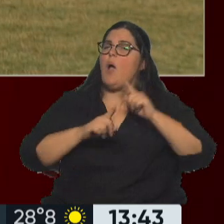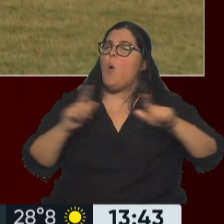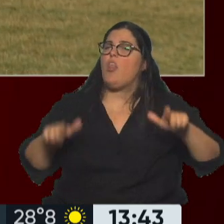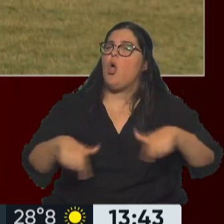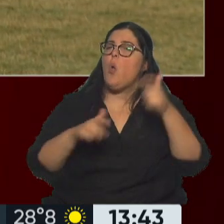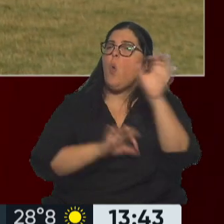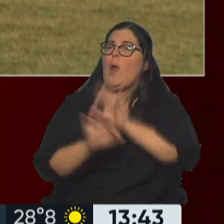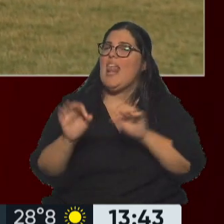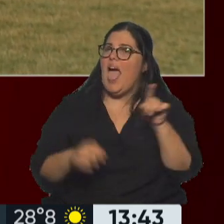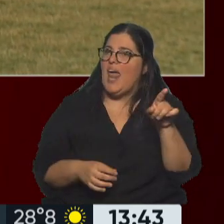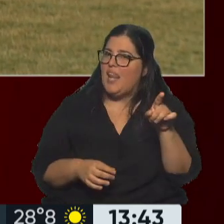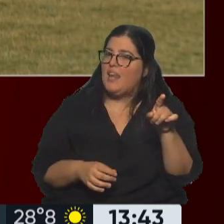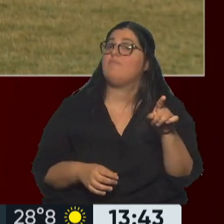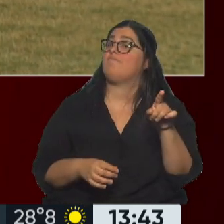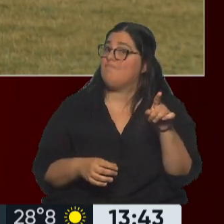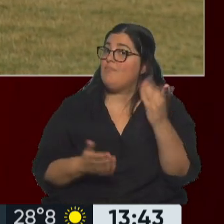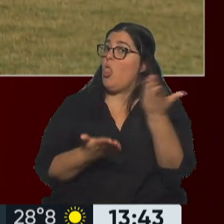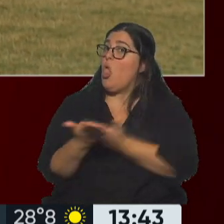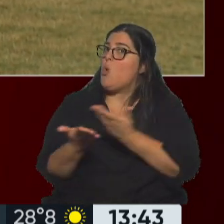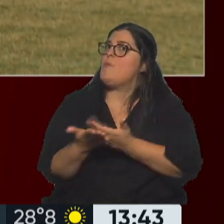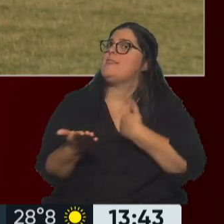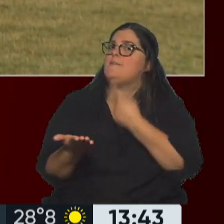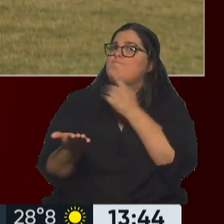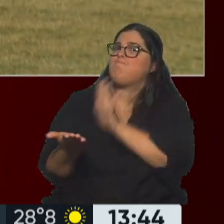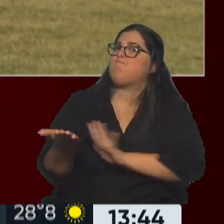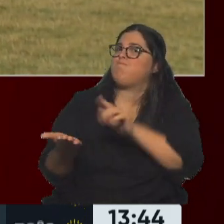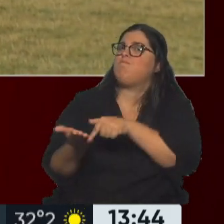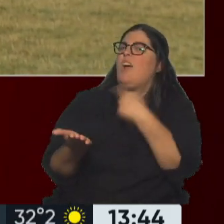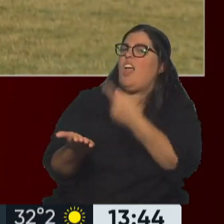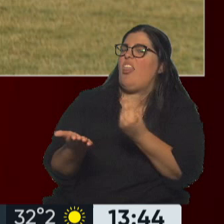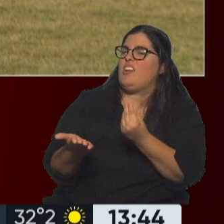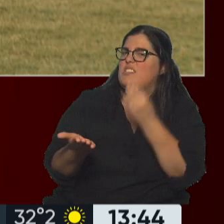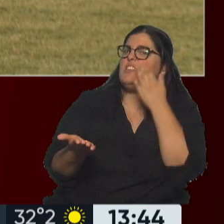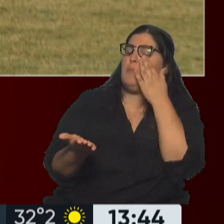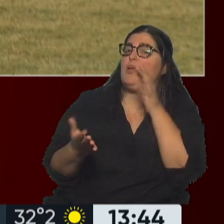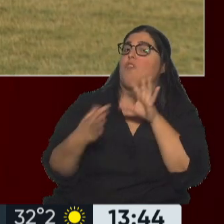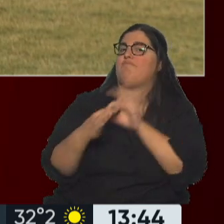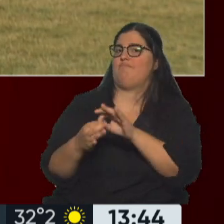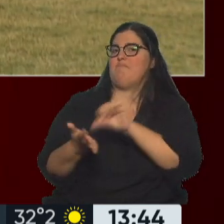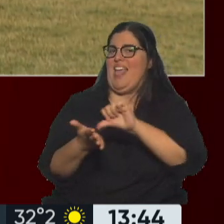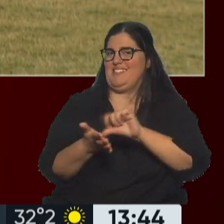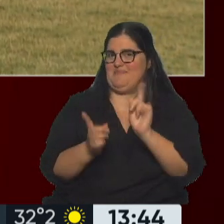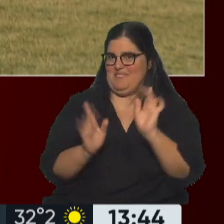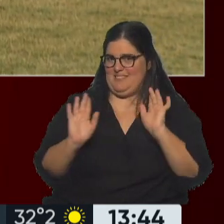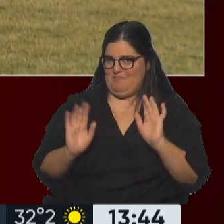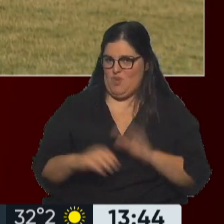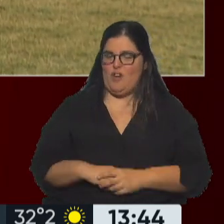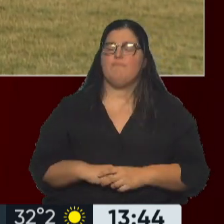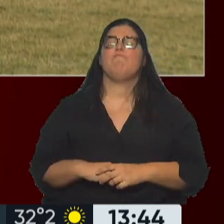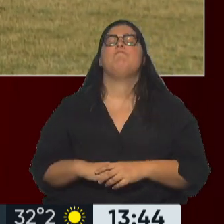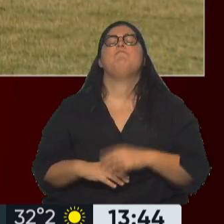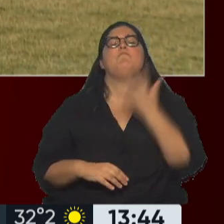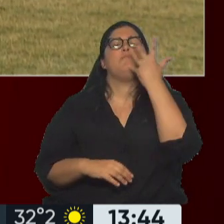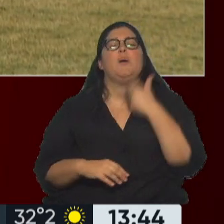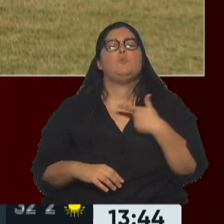Bueno, ahí esos documentos no sabemos qué dicen, pero se relaciona con estos países. Y quiero tomar lo que dijo Edward